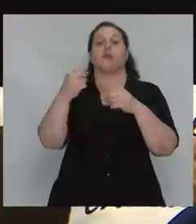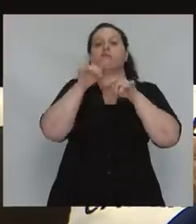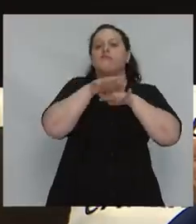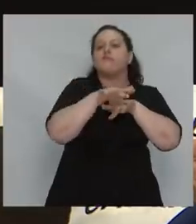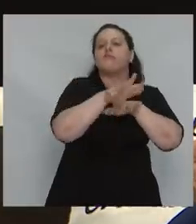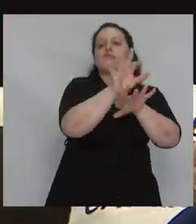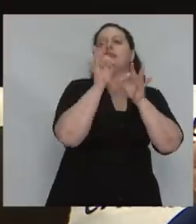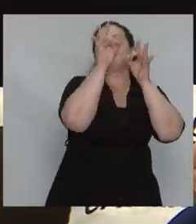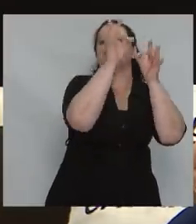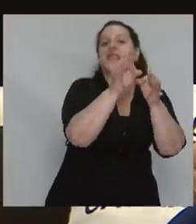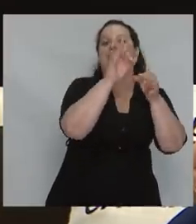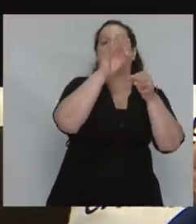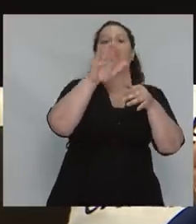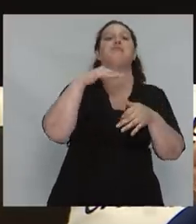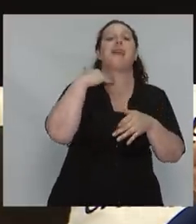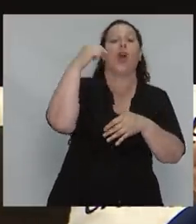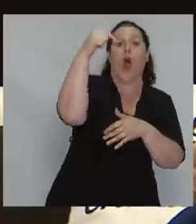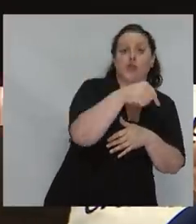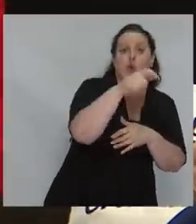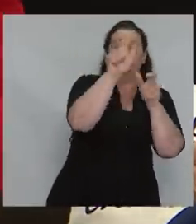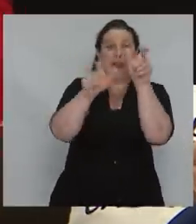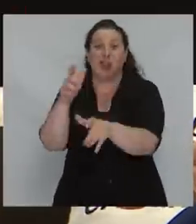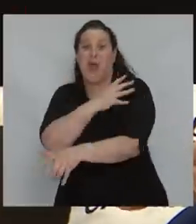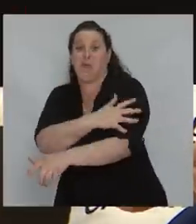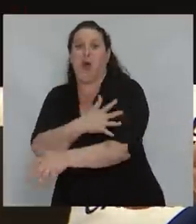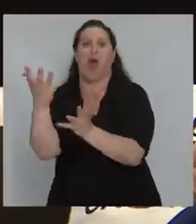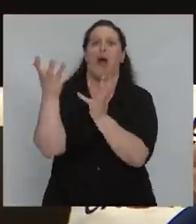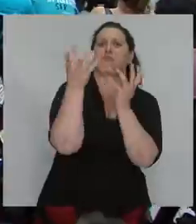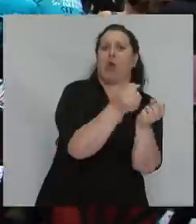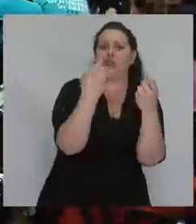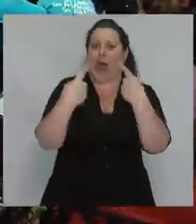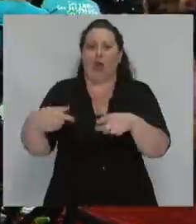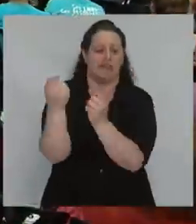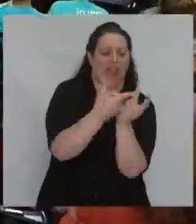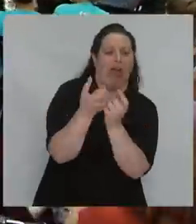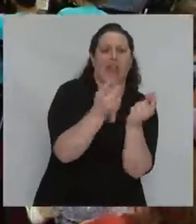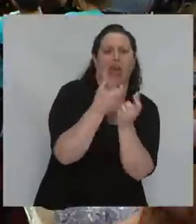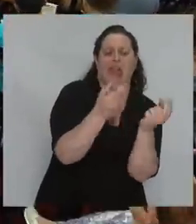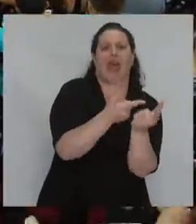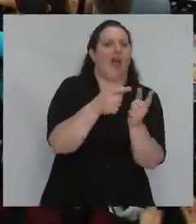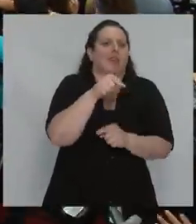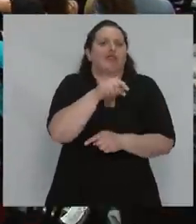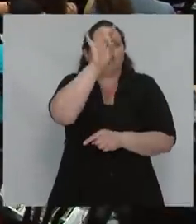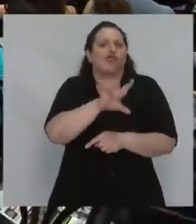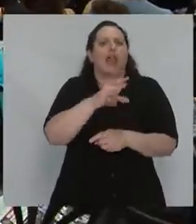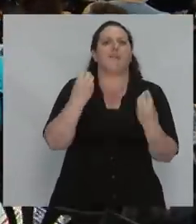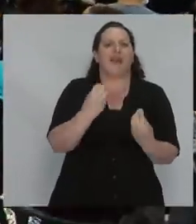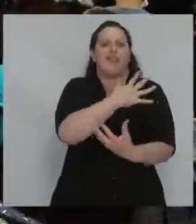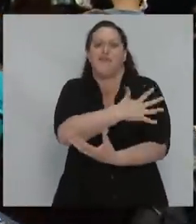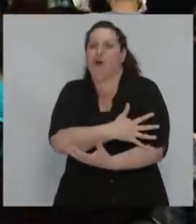la gente más pobre de México le da lo poco que tiene a esos pobres. Esa solidaridad solamente se da entre los pobres.